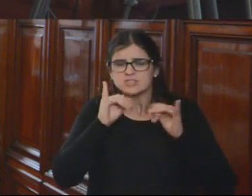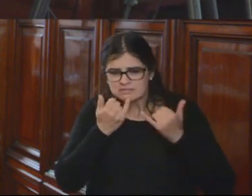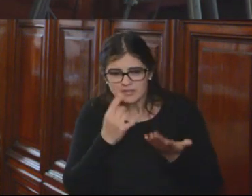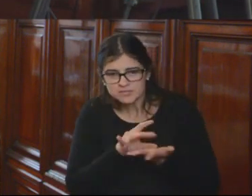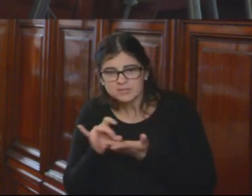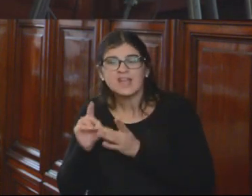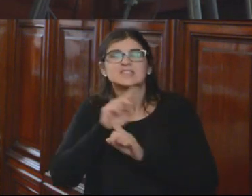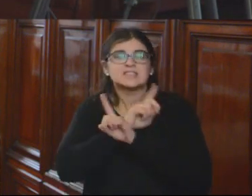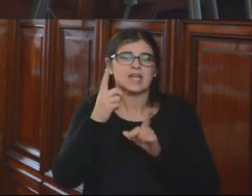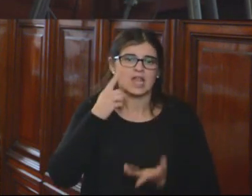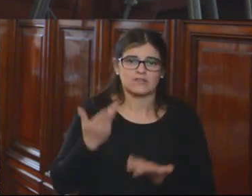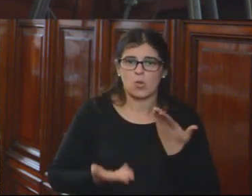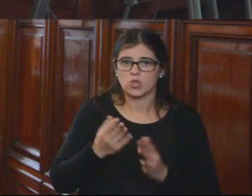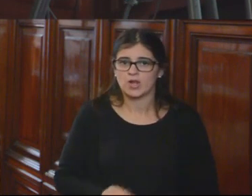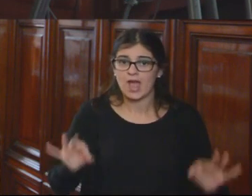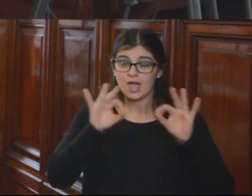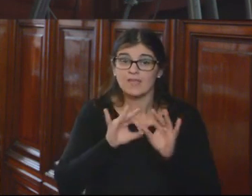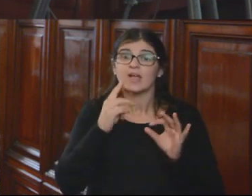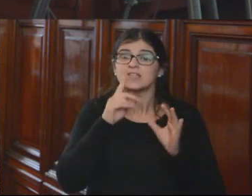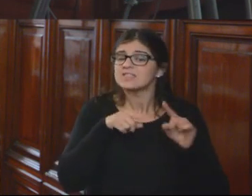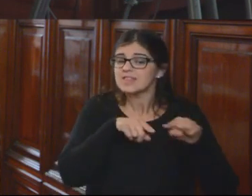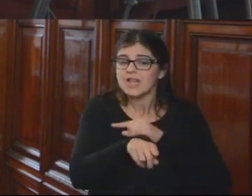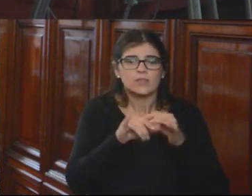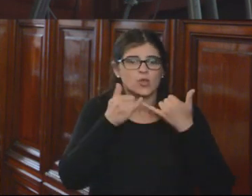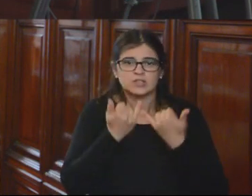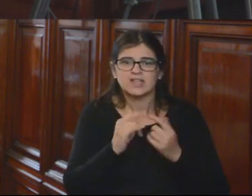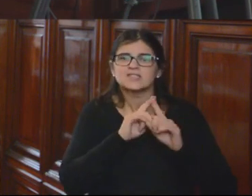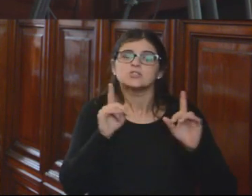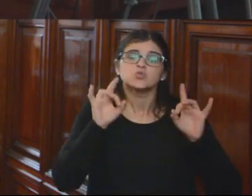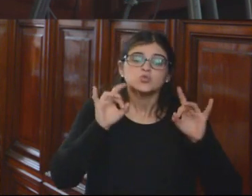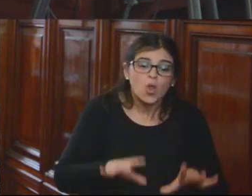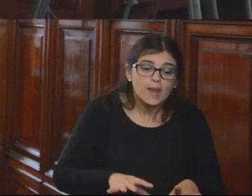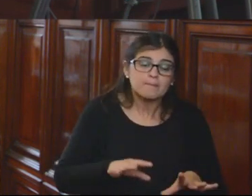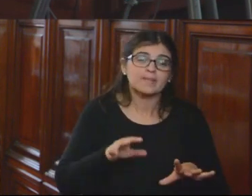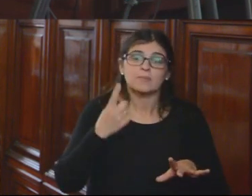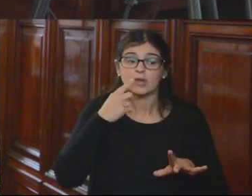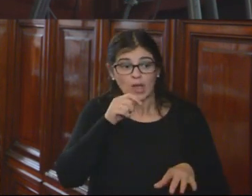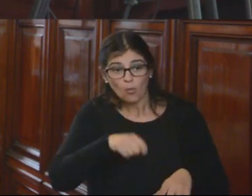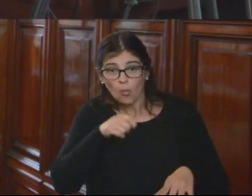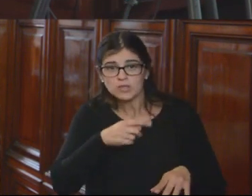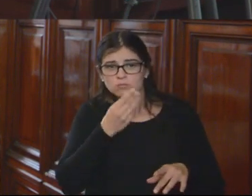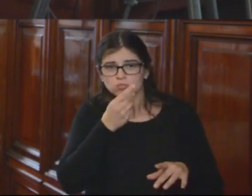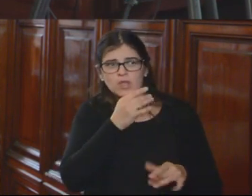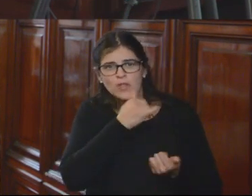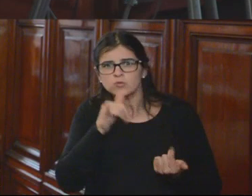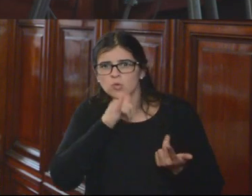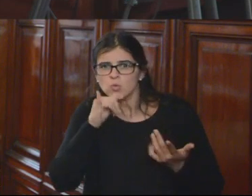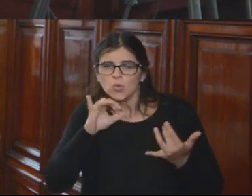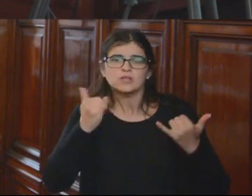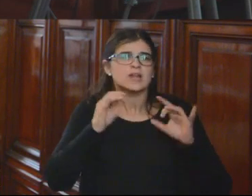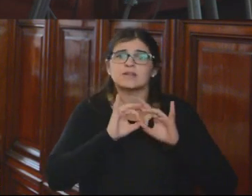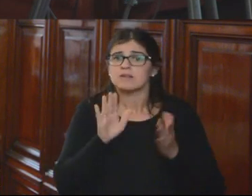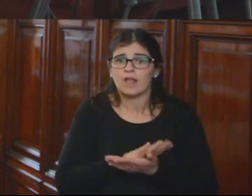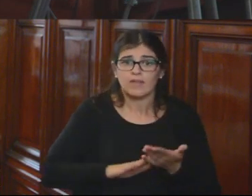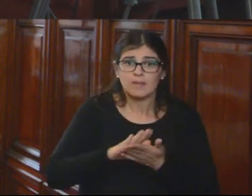fueron sin evaluación, fueron directamente, simplemente por el hecho de que eran jueces con muchas denuncias, nada más,